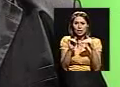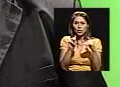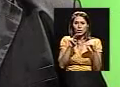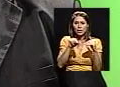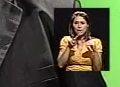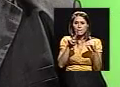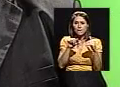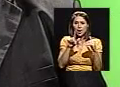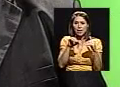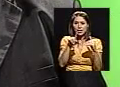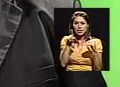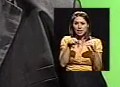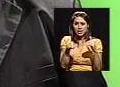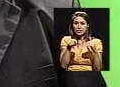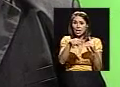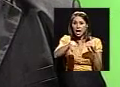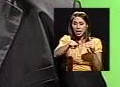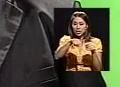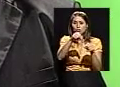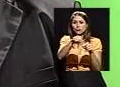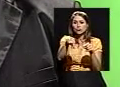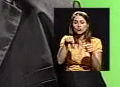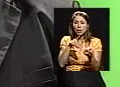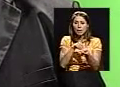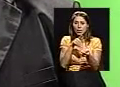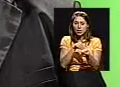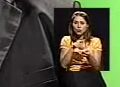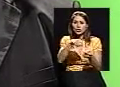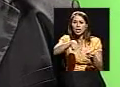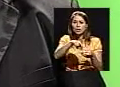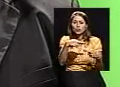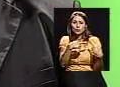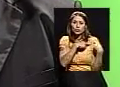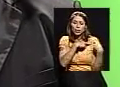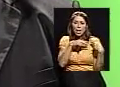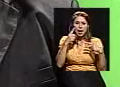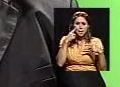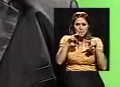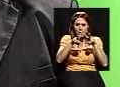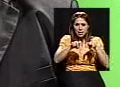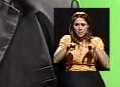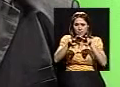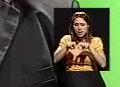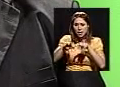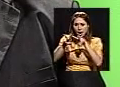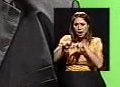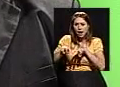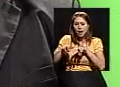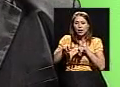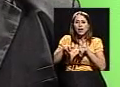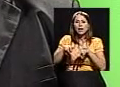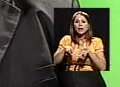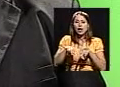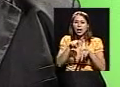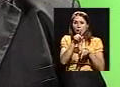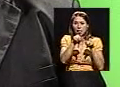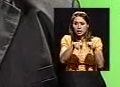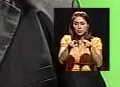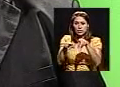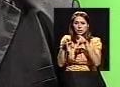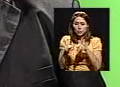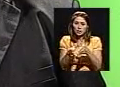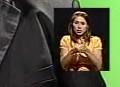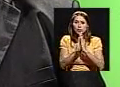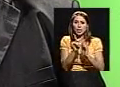evaluadores que son los que están encargados de verificar, analizar a cada uno de los solicitantes de